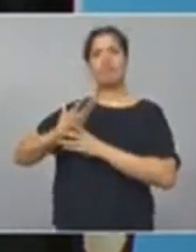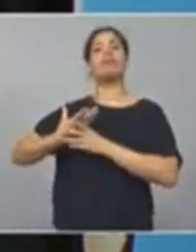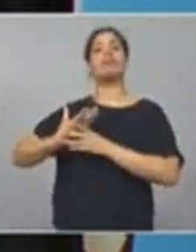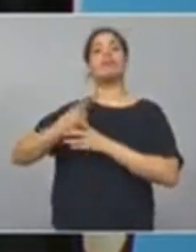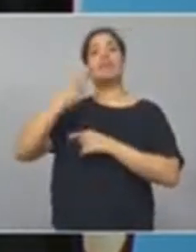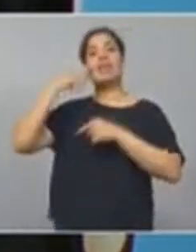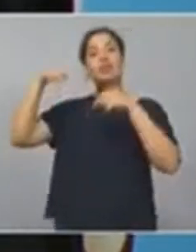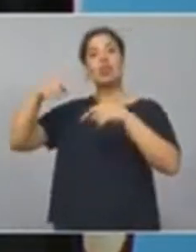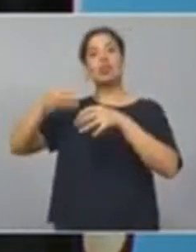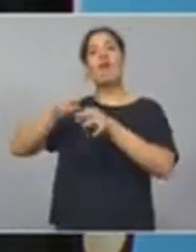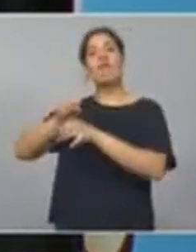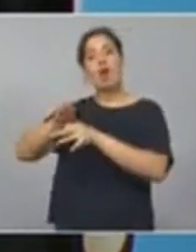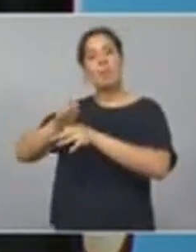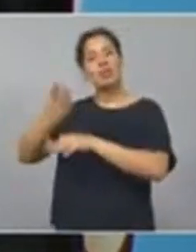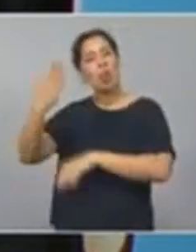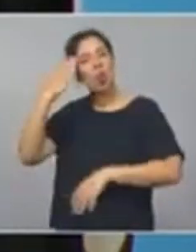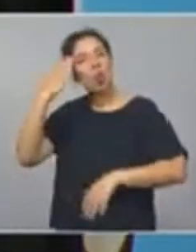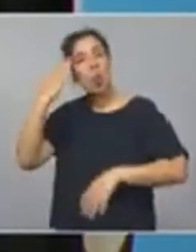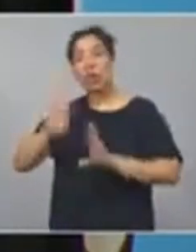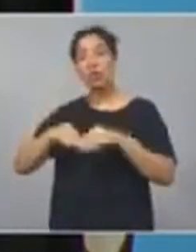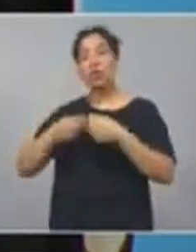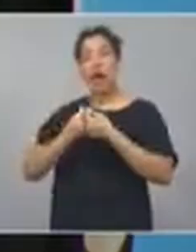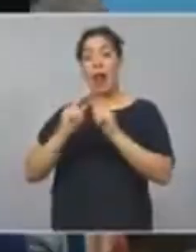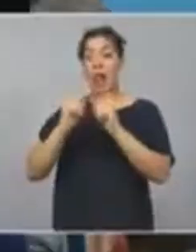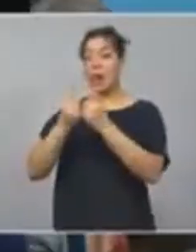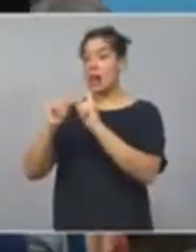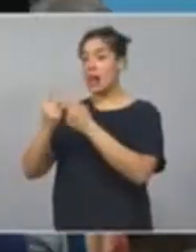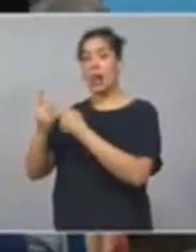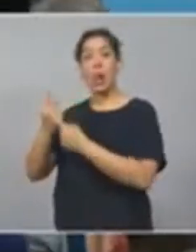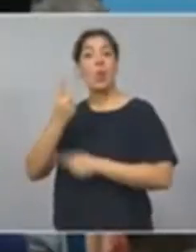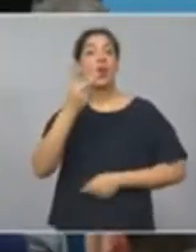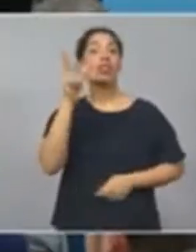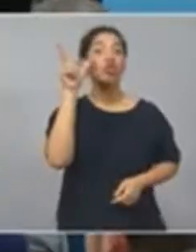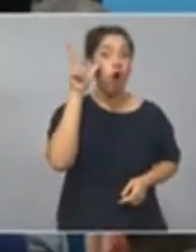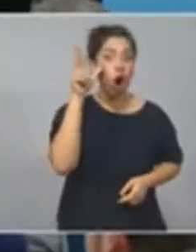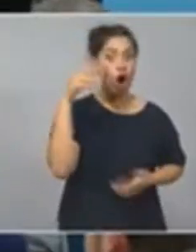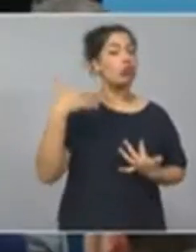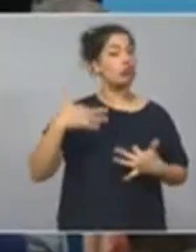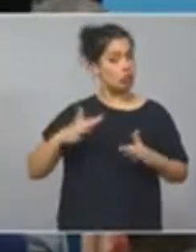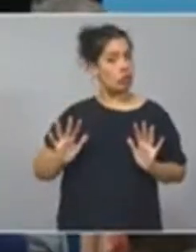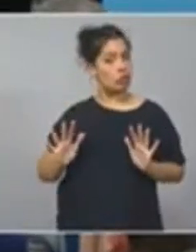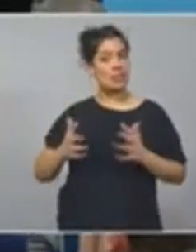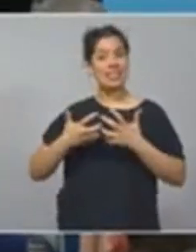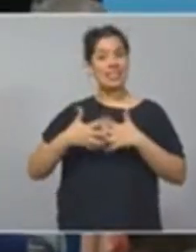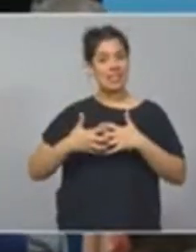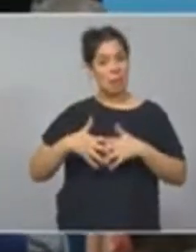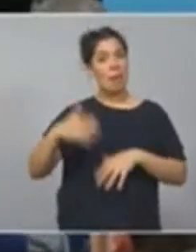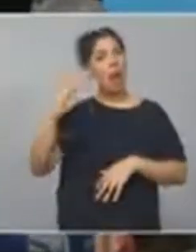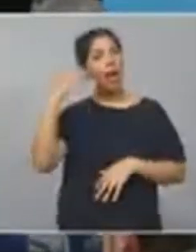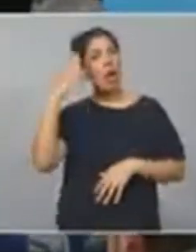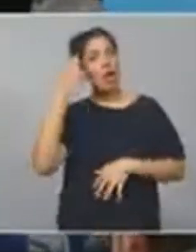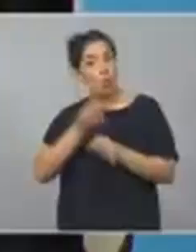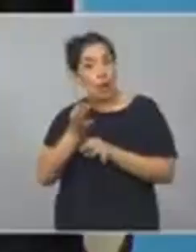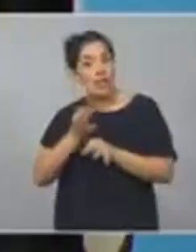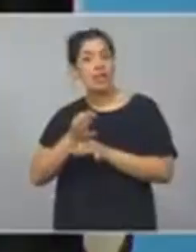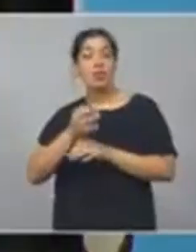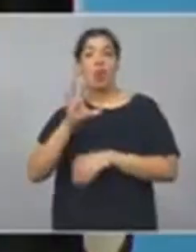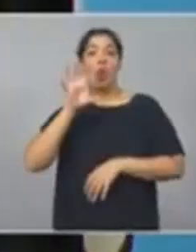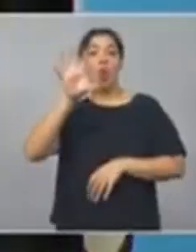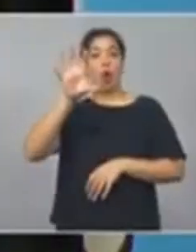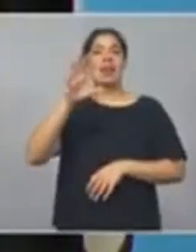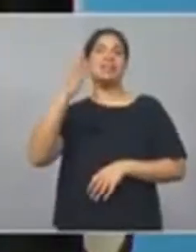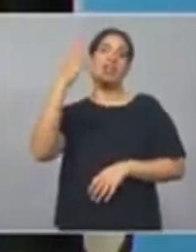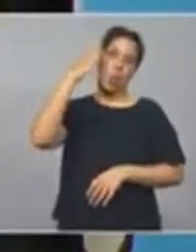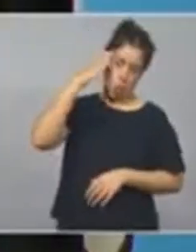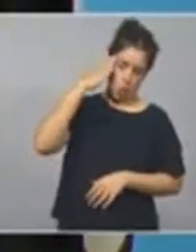28 aulas, así que educación, sistema educativo bonaerense y cultura. La provincia de Buenos